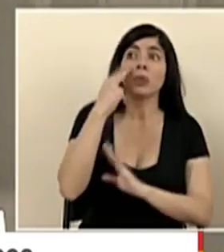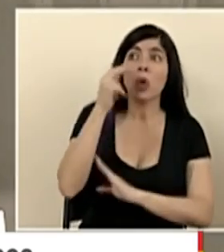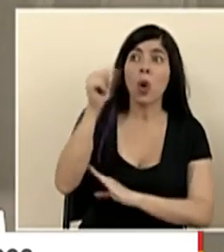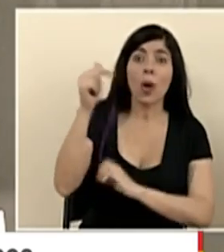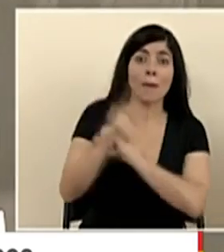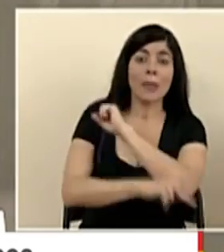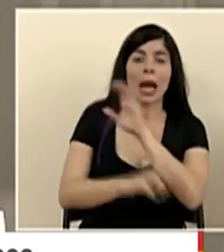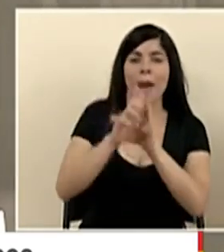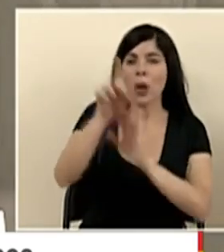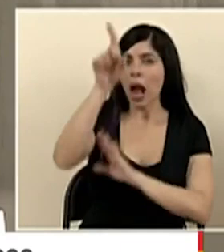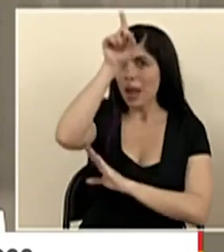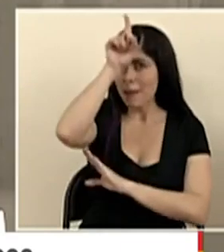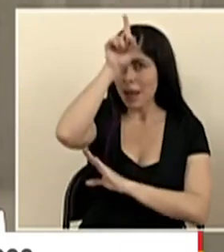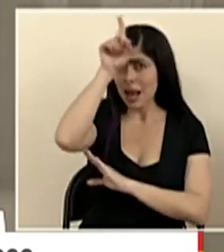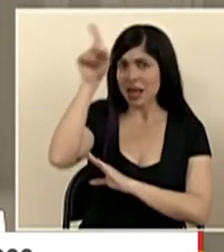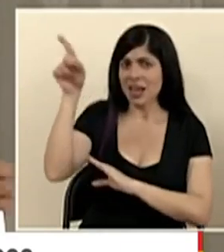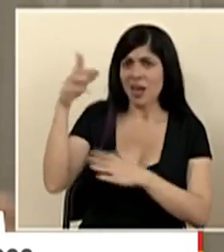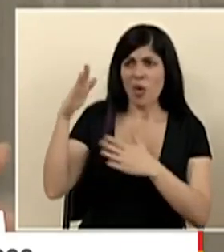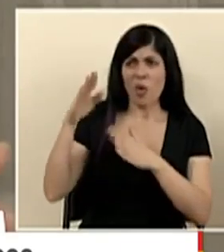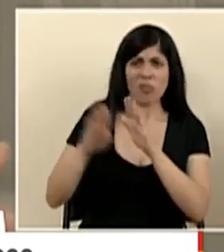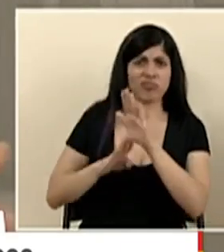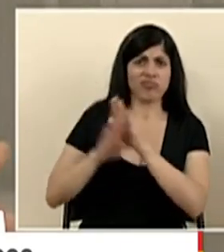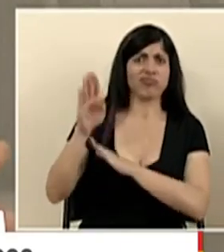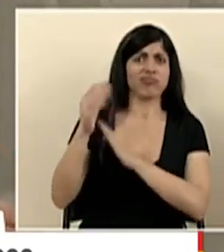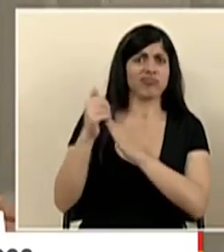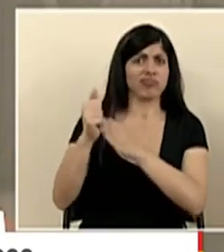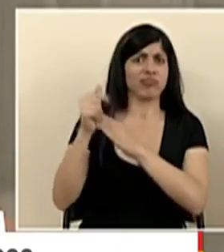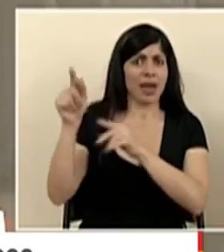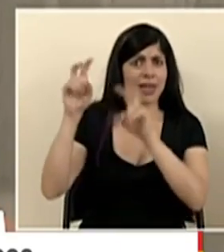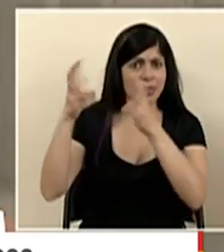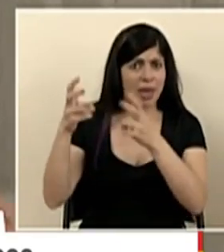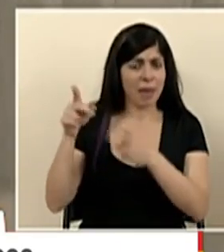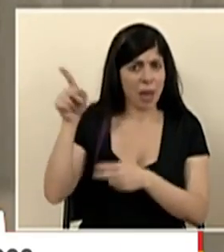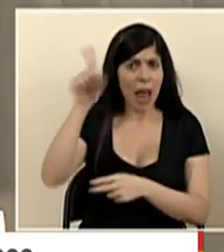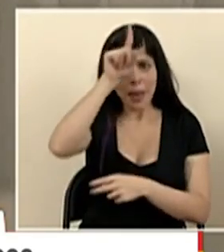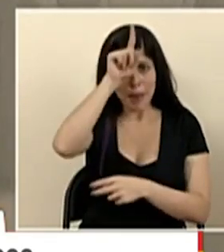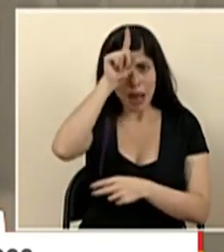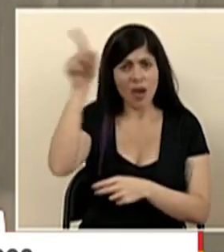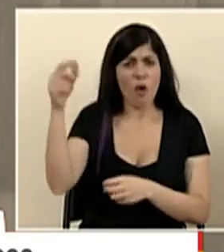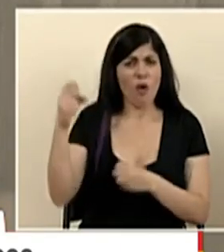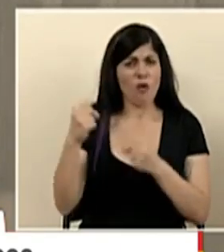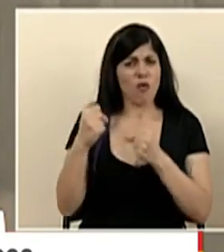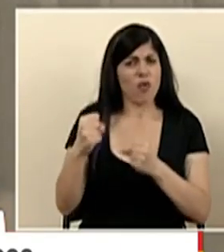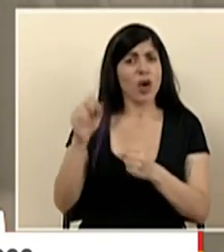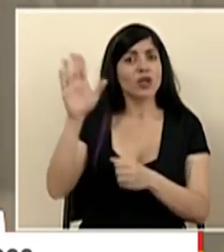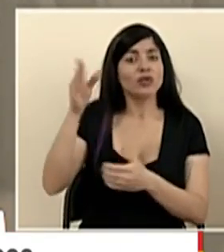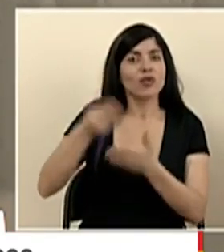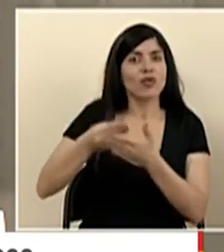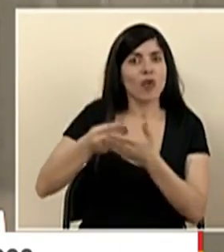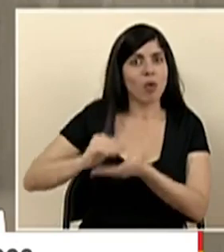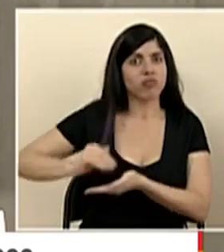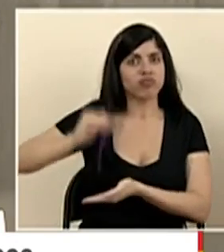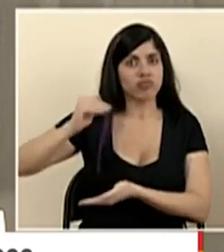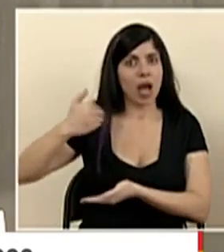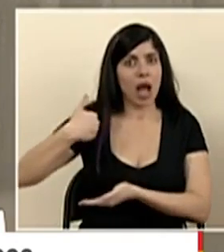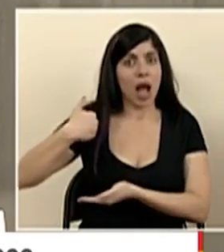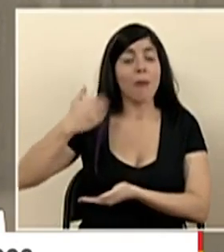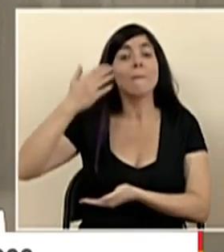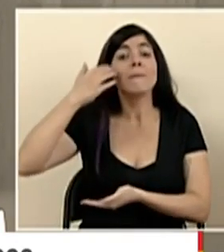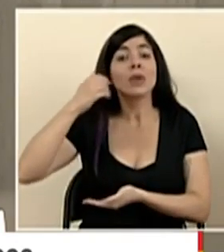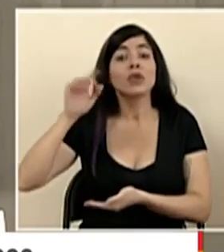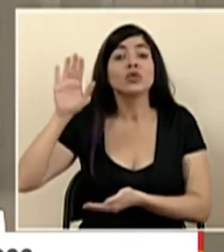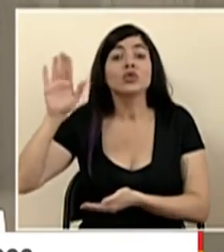como Alemania que son patencias en esa materia que tienen sus fortalezas en sus finanzas es casualmente porque han